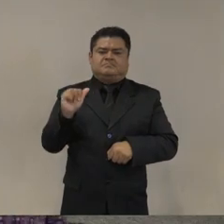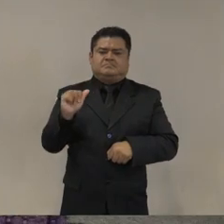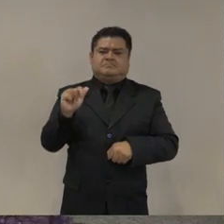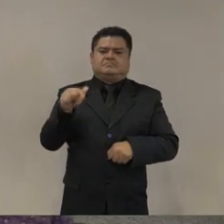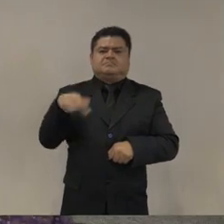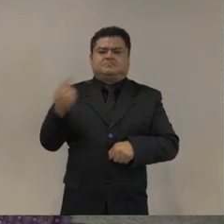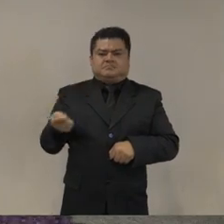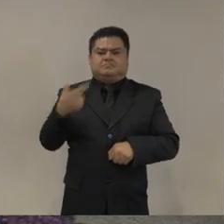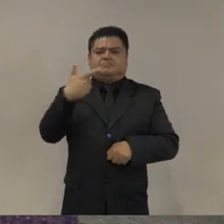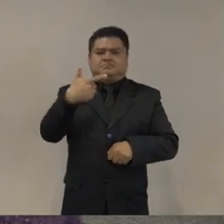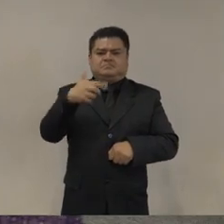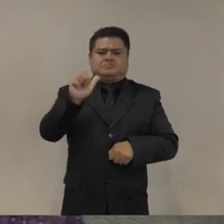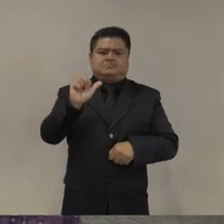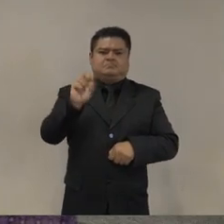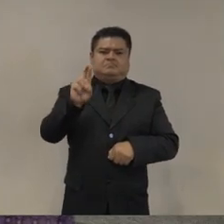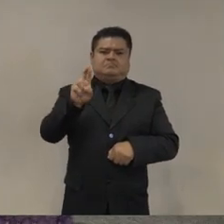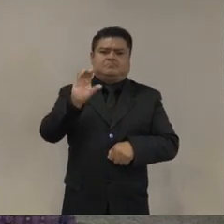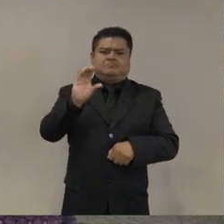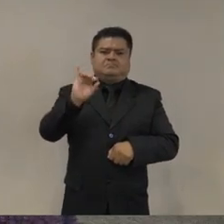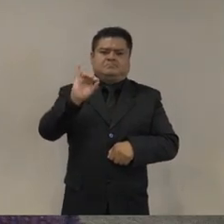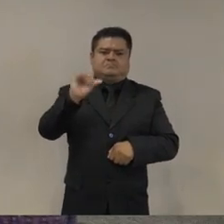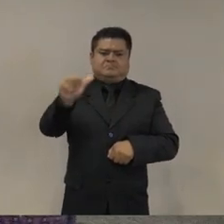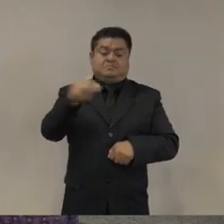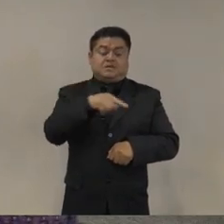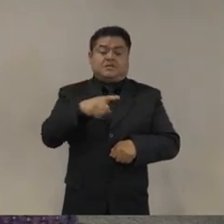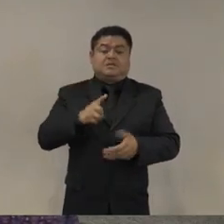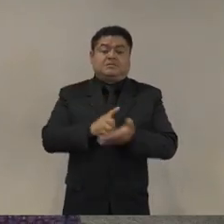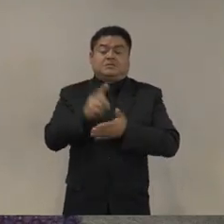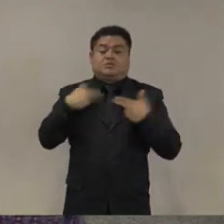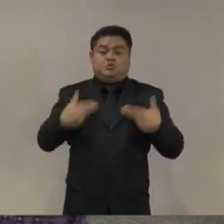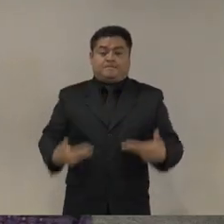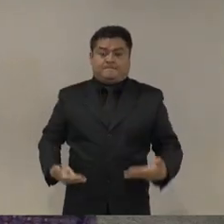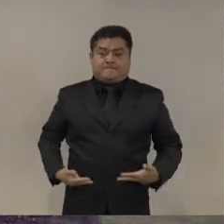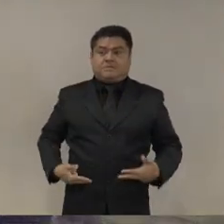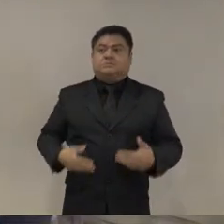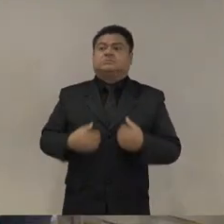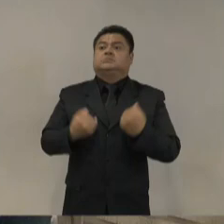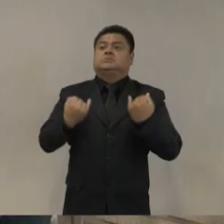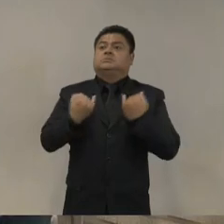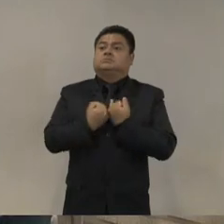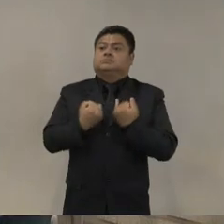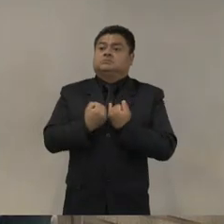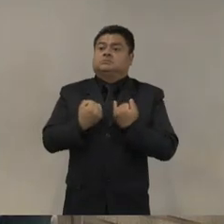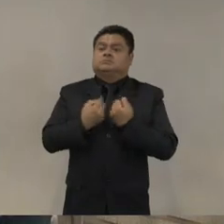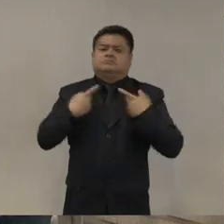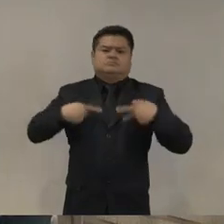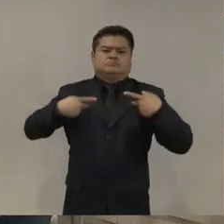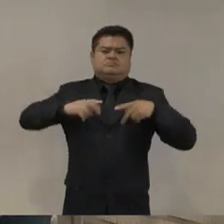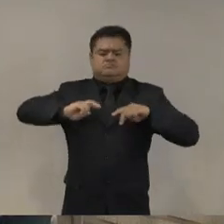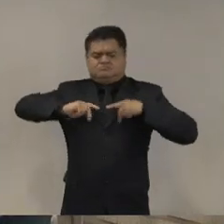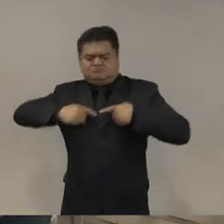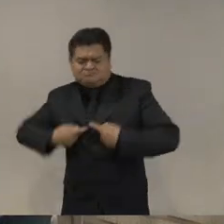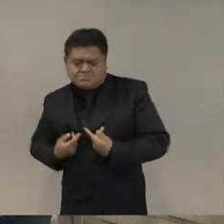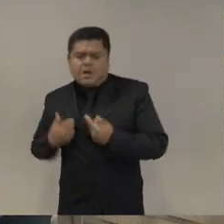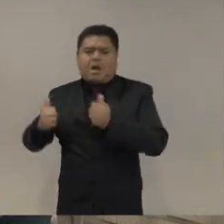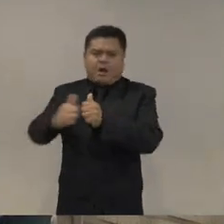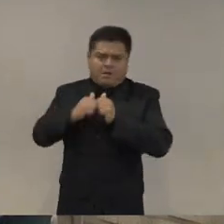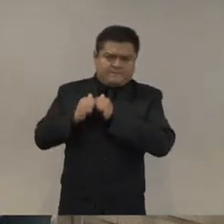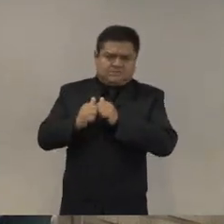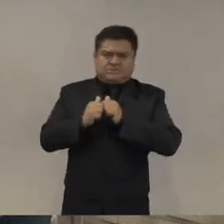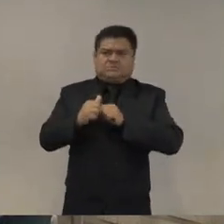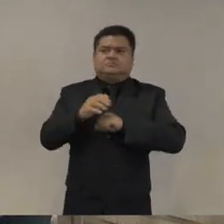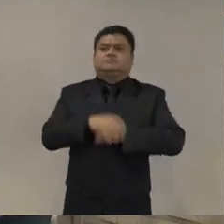acompañante de víctimas. Eliana, ¿dónde andas? Por allá. Gracias, es que me pusieron ahí. ¿Tienes una presentación?